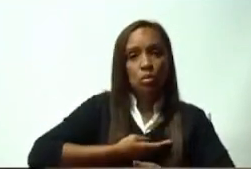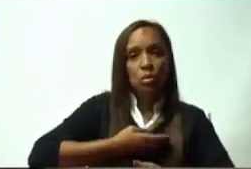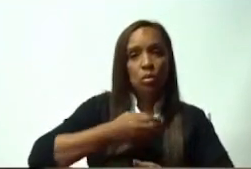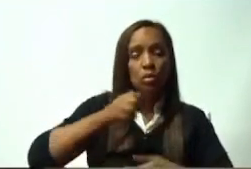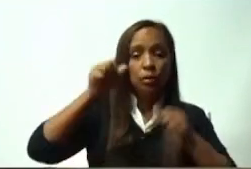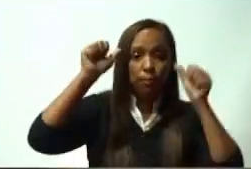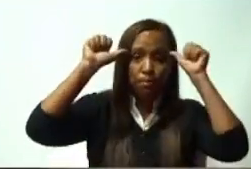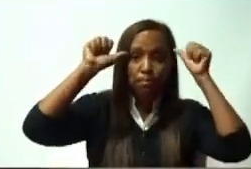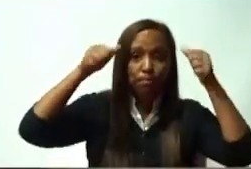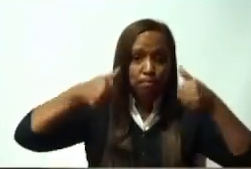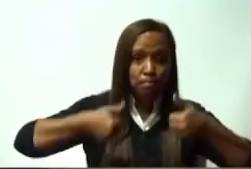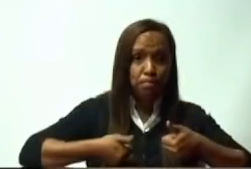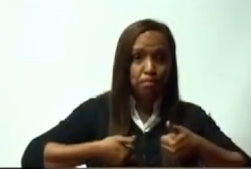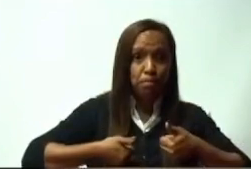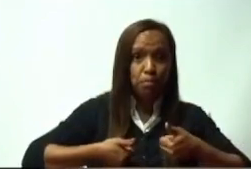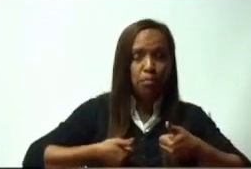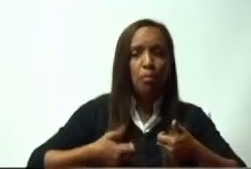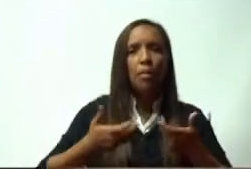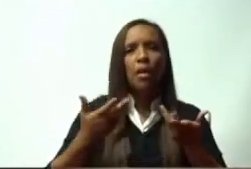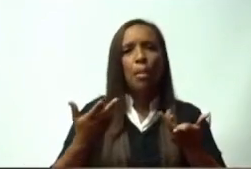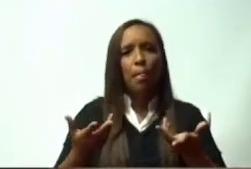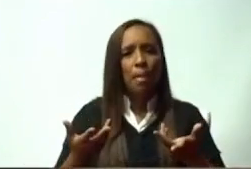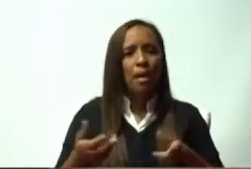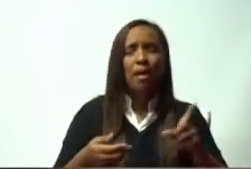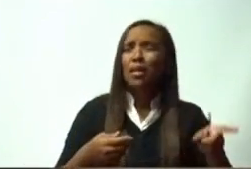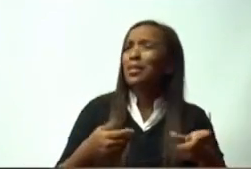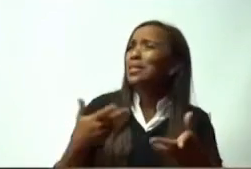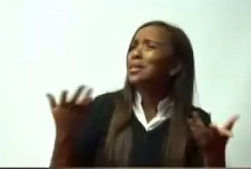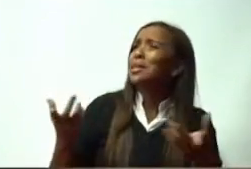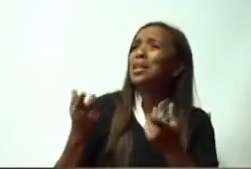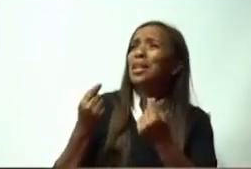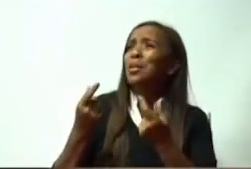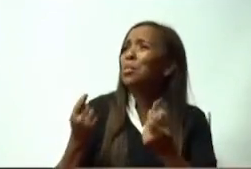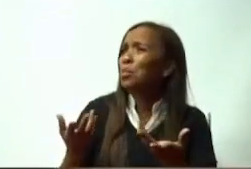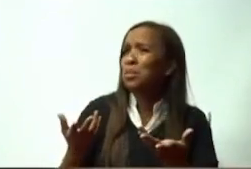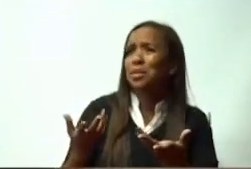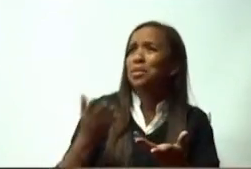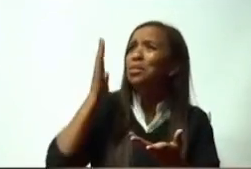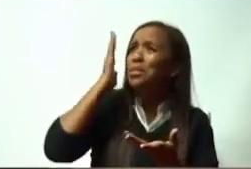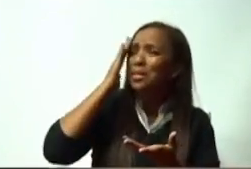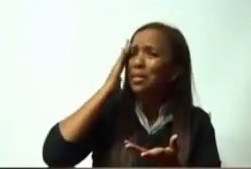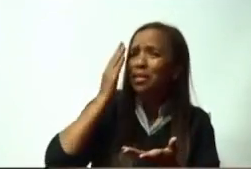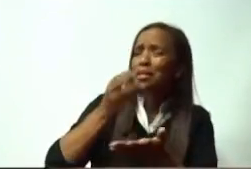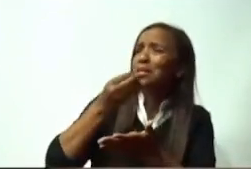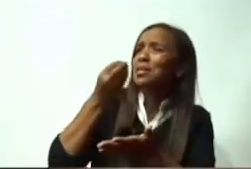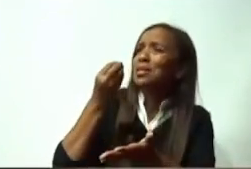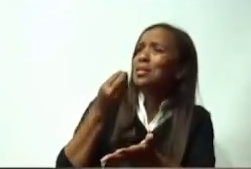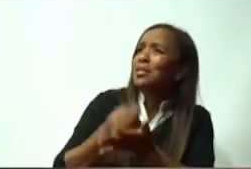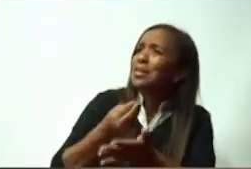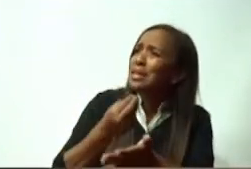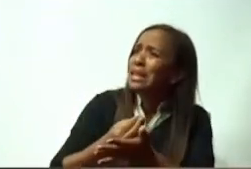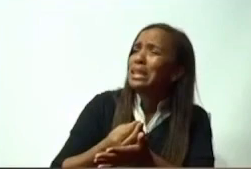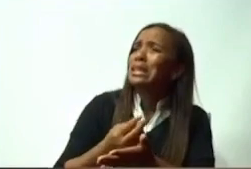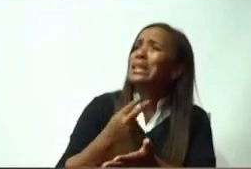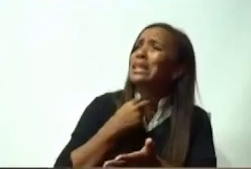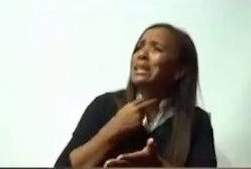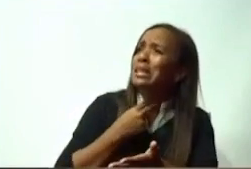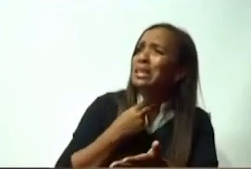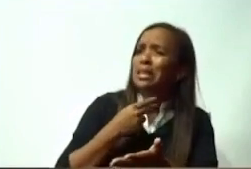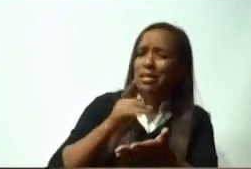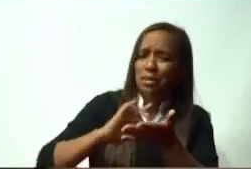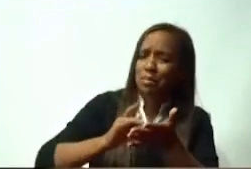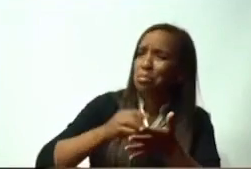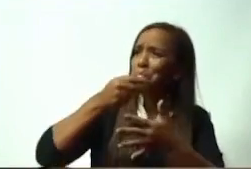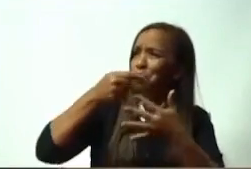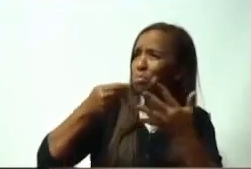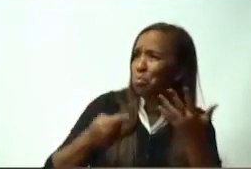tenemos que incurrir en grandes gastros para pagar las terapias necesarias que no tenemos dónde llevarlos o cómo costearlo. Y